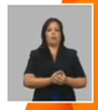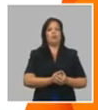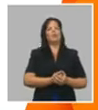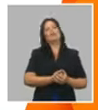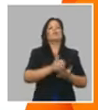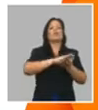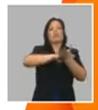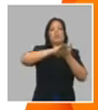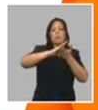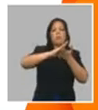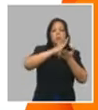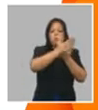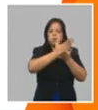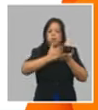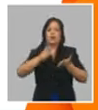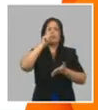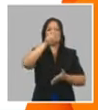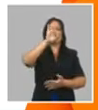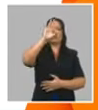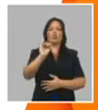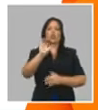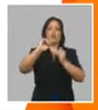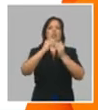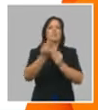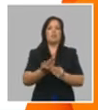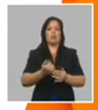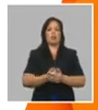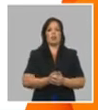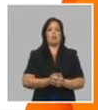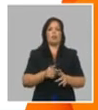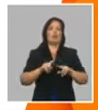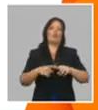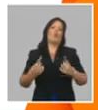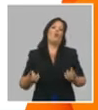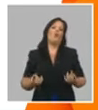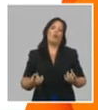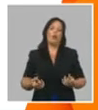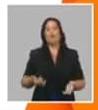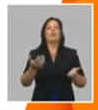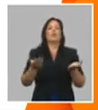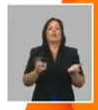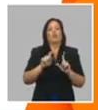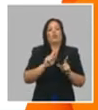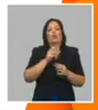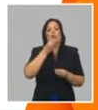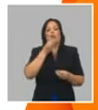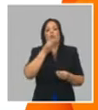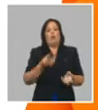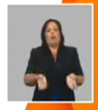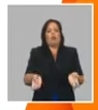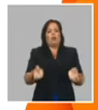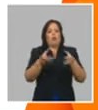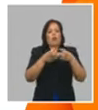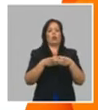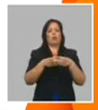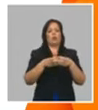para permitir que en un ciclo, o sea, no puede haber, no puede, o sea, no hay manera de que el sistema de salud admita